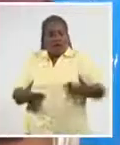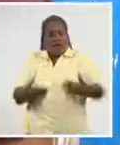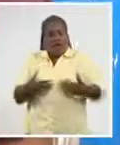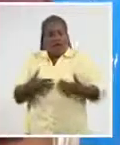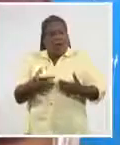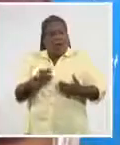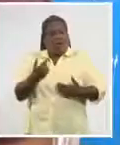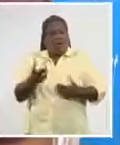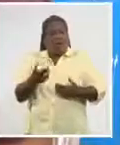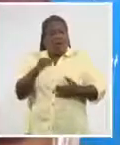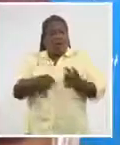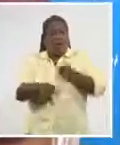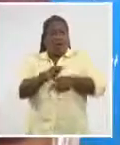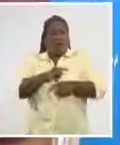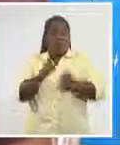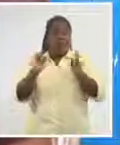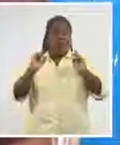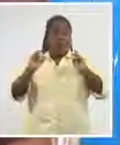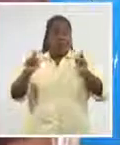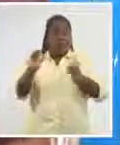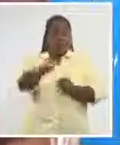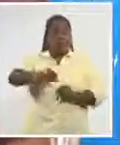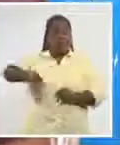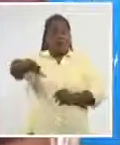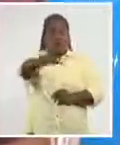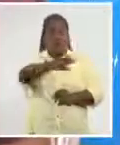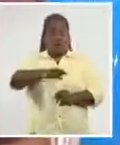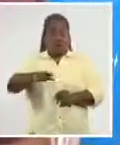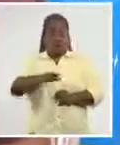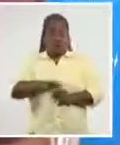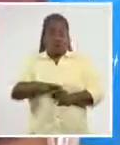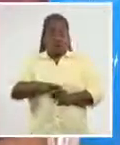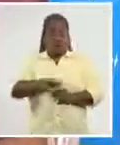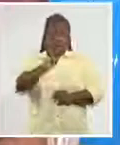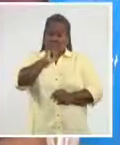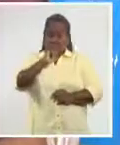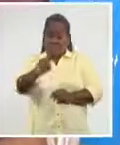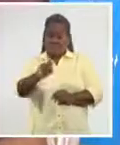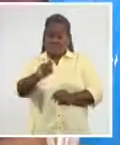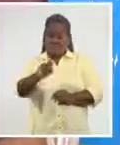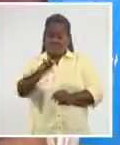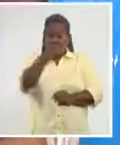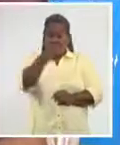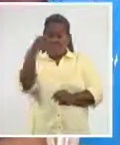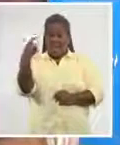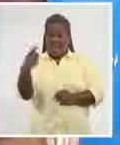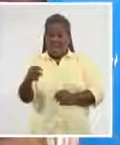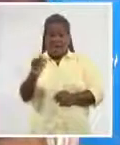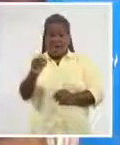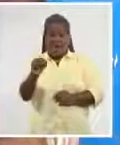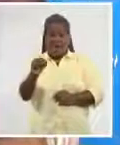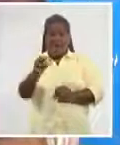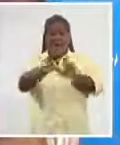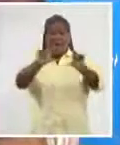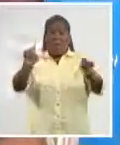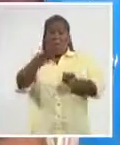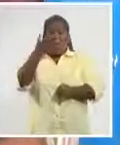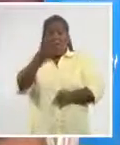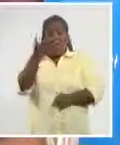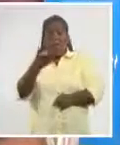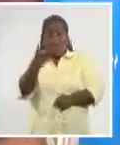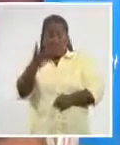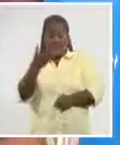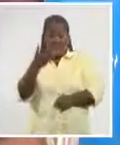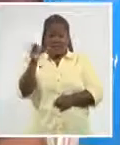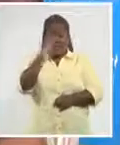la contradicción política y la contradicción social que implica que una esclava se enamorara de su amo, que finalmente el poema termina diciendo, ella está escrito en primera